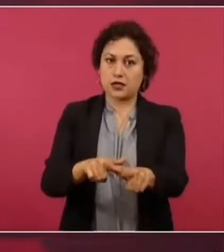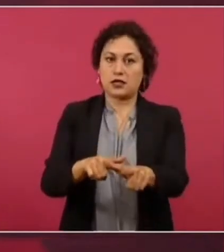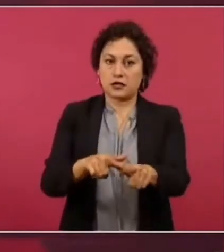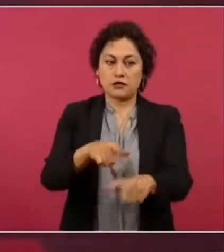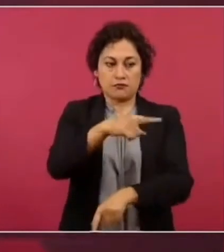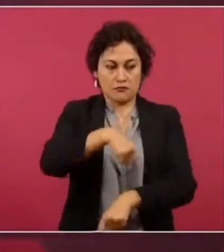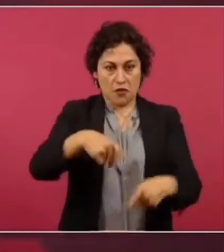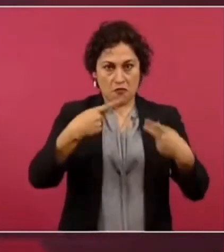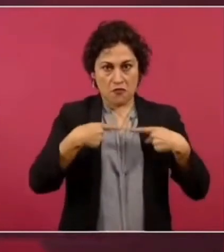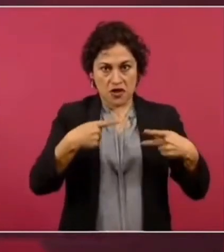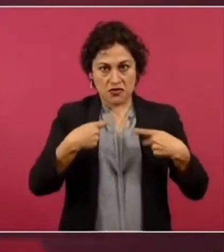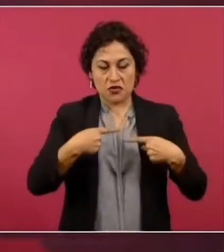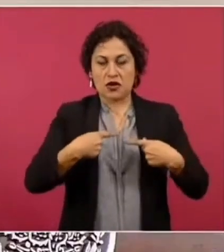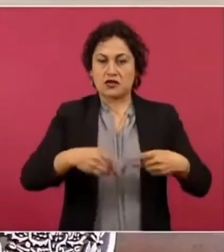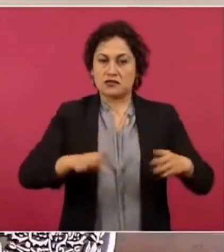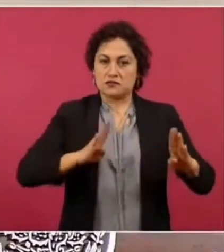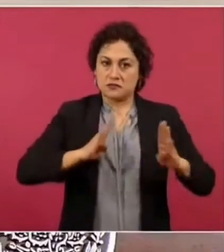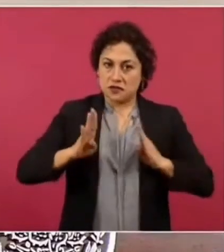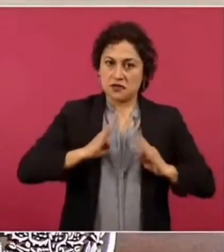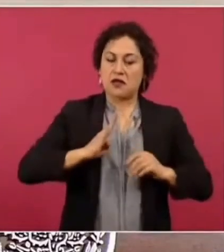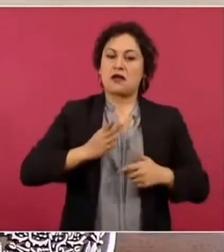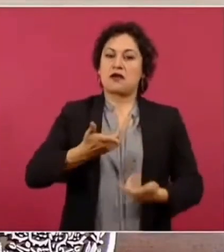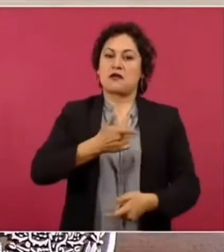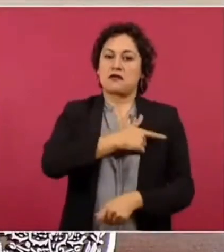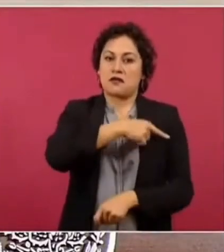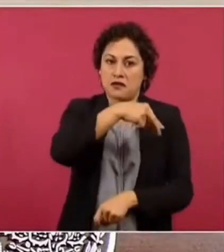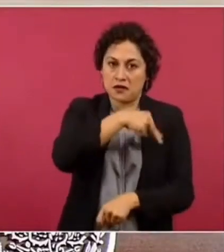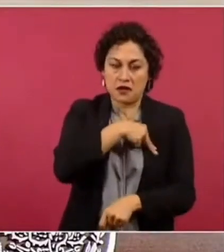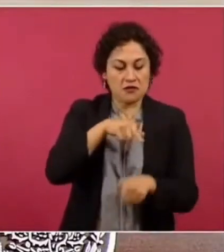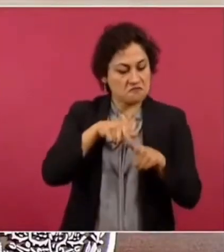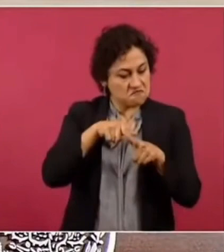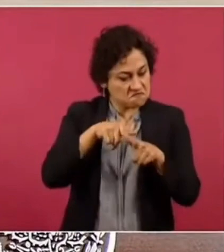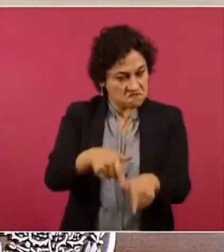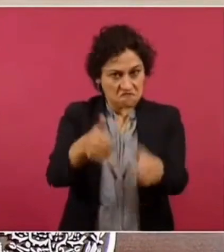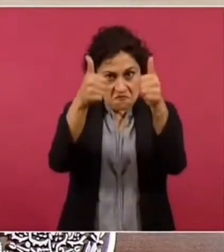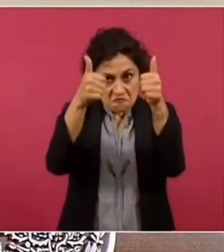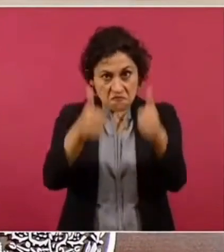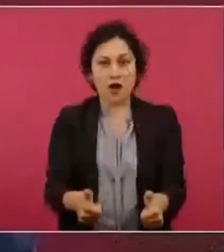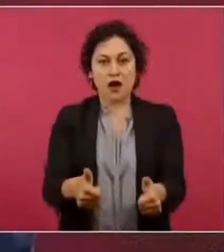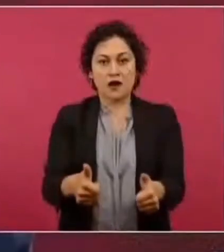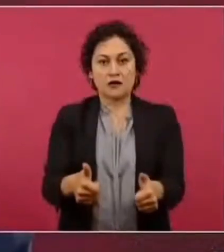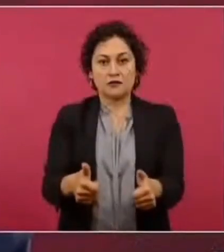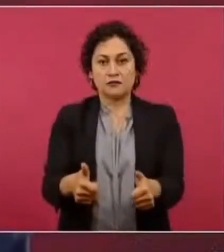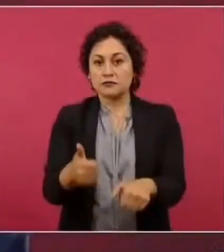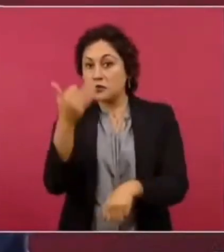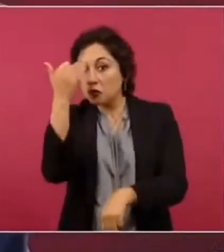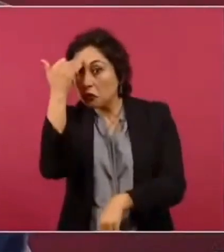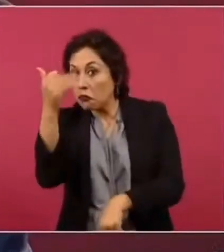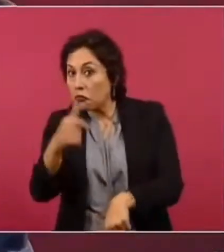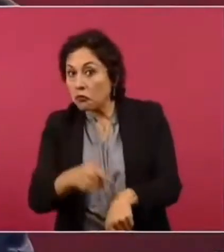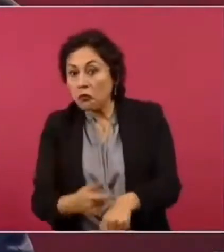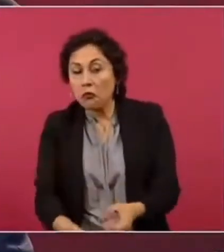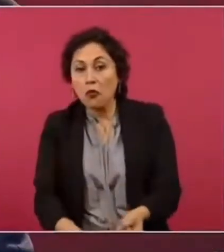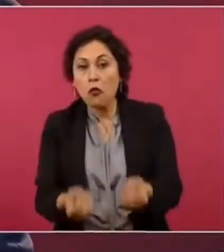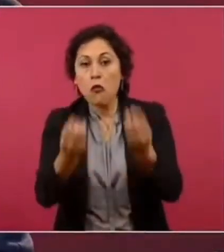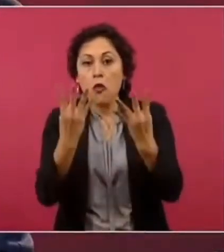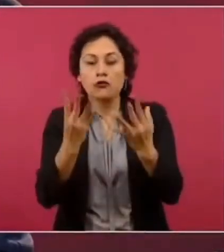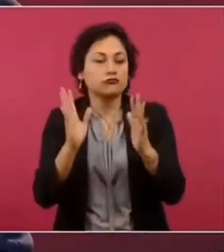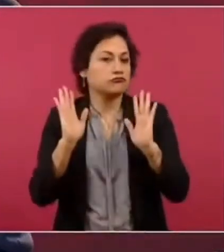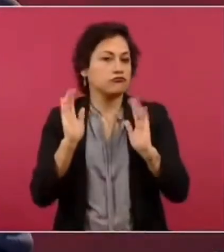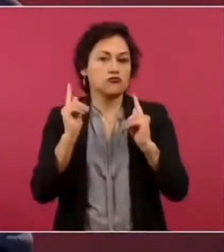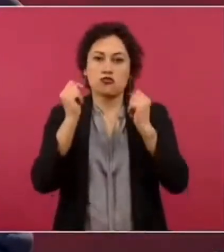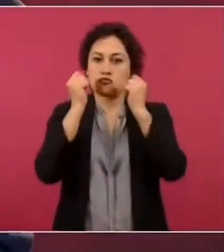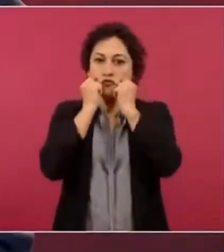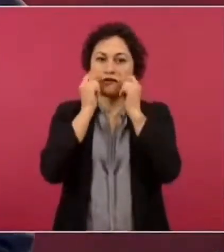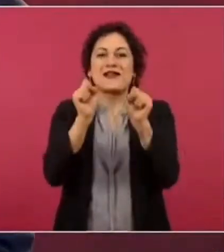El tiempo que sea. Es como el tiempo que ha estado la Guardia Nacional cuidando el